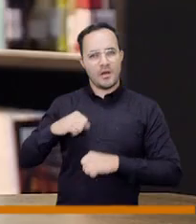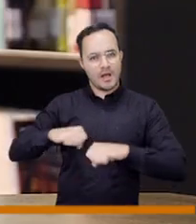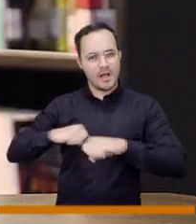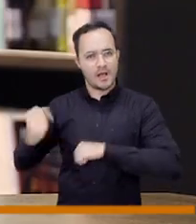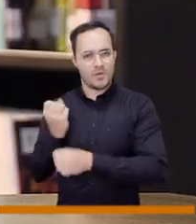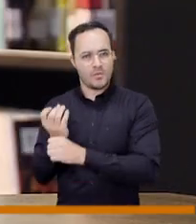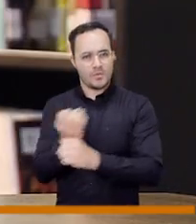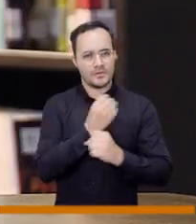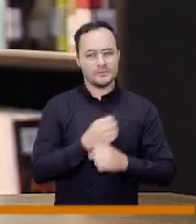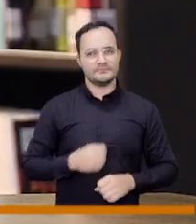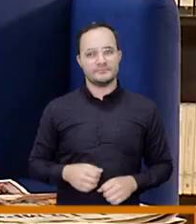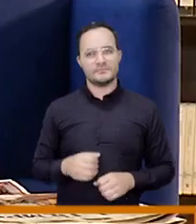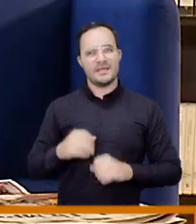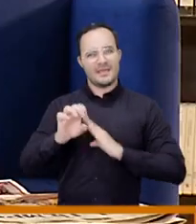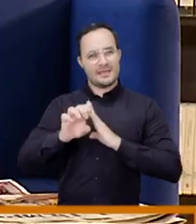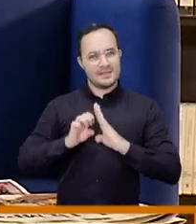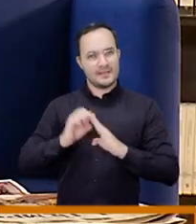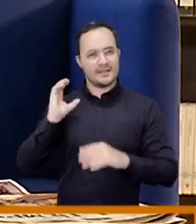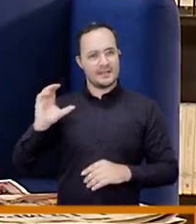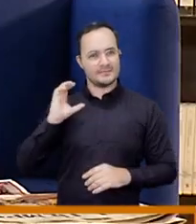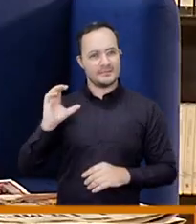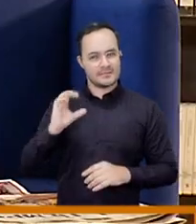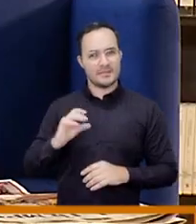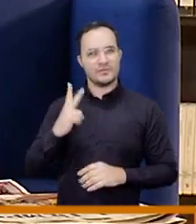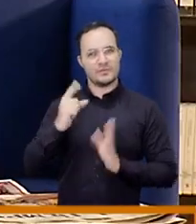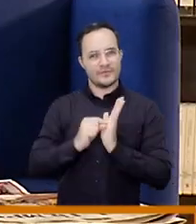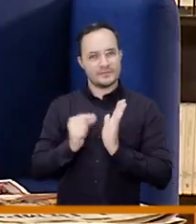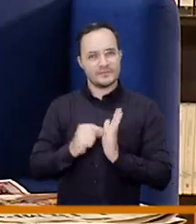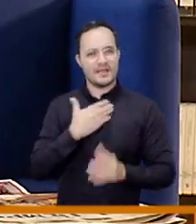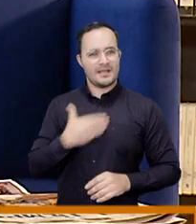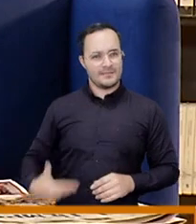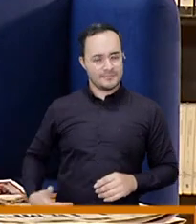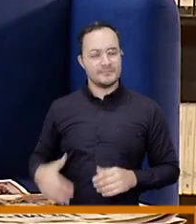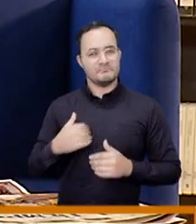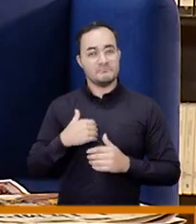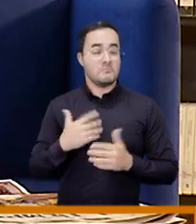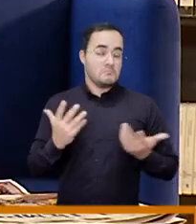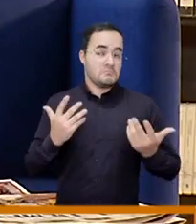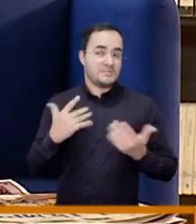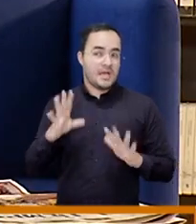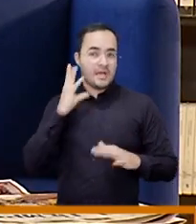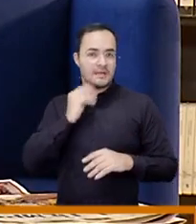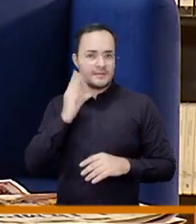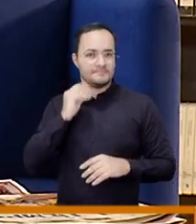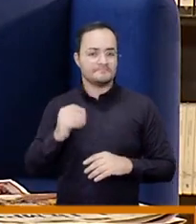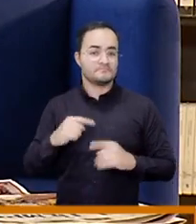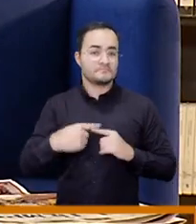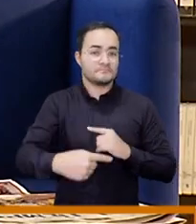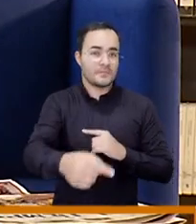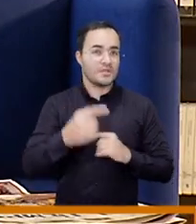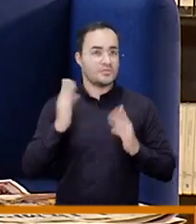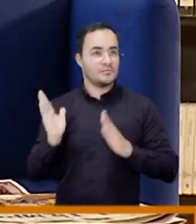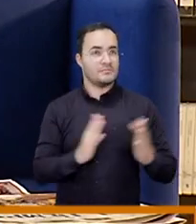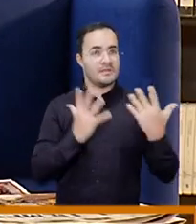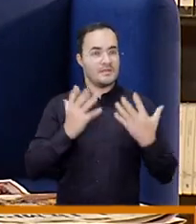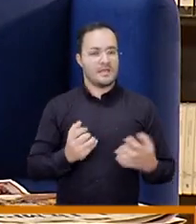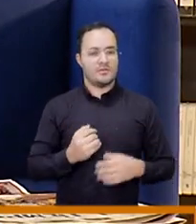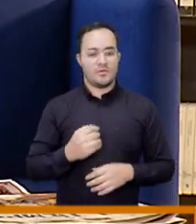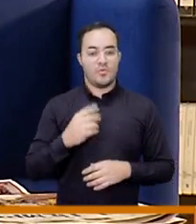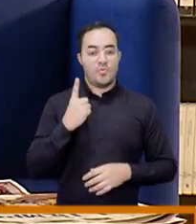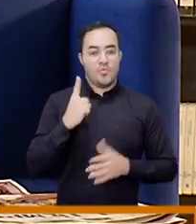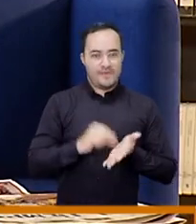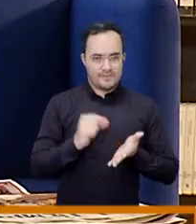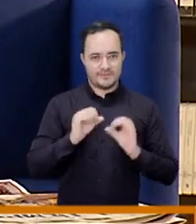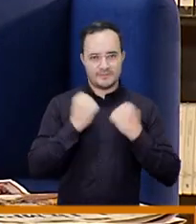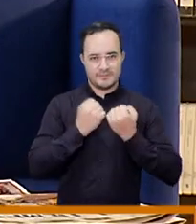períodos tuve dos períodos como él en castilla donde tuve la oportunidad del presidente y en mi proyecto de vida está tener dos períodos de concejal entonces